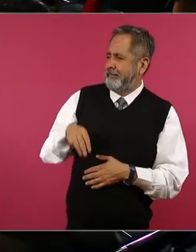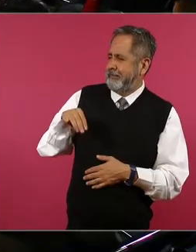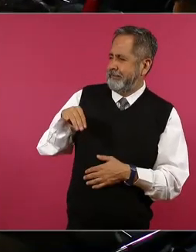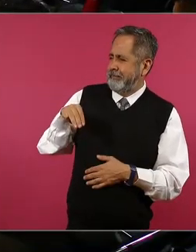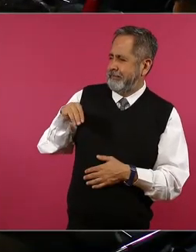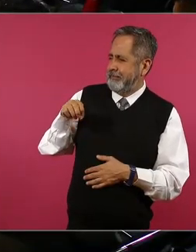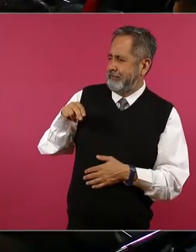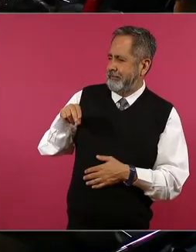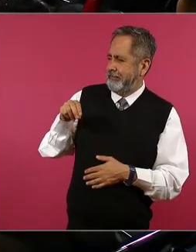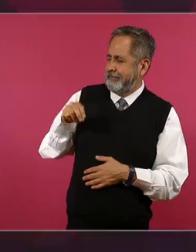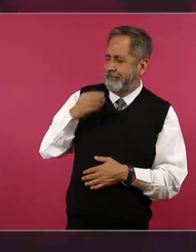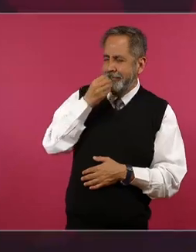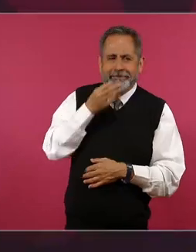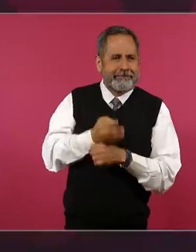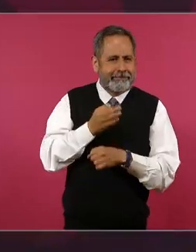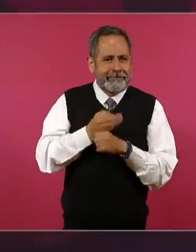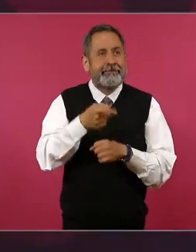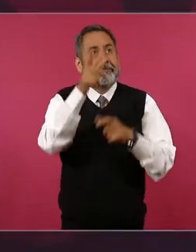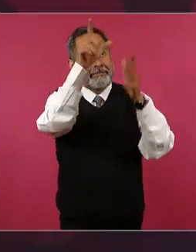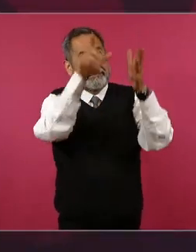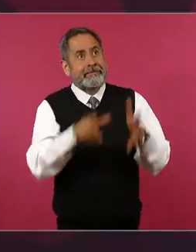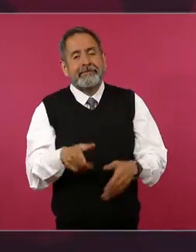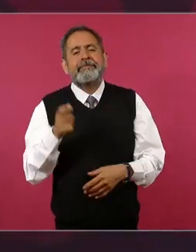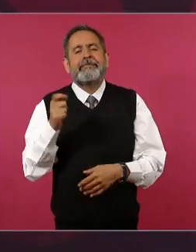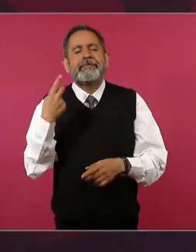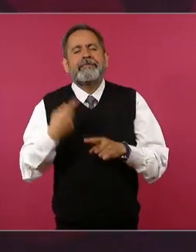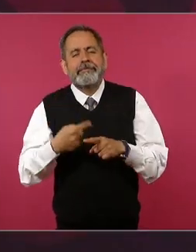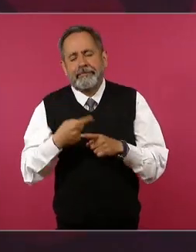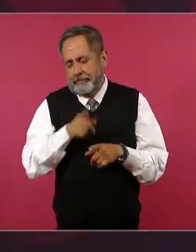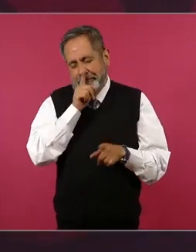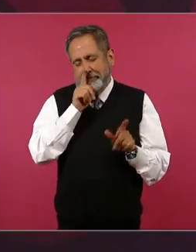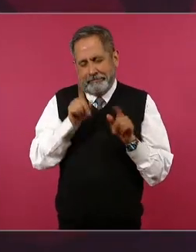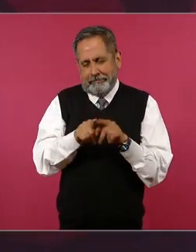ya no les digo quién era el mono pero